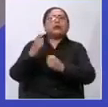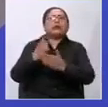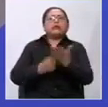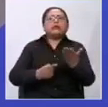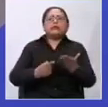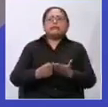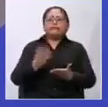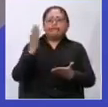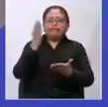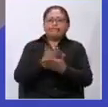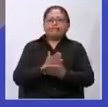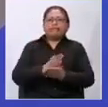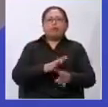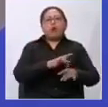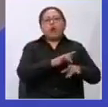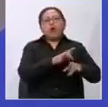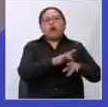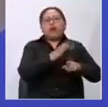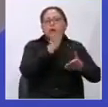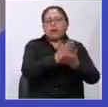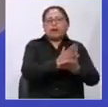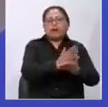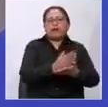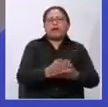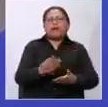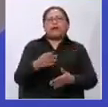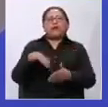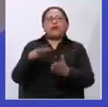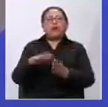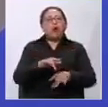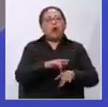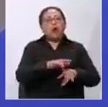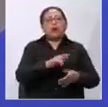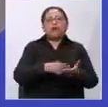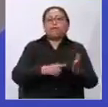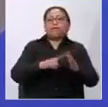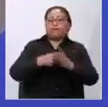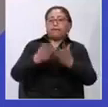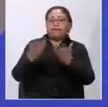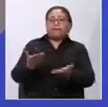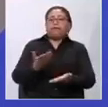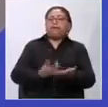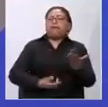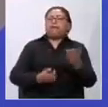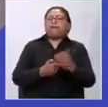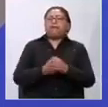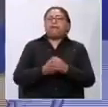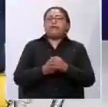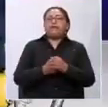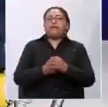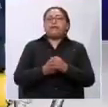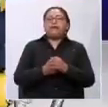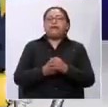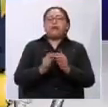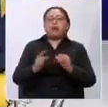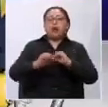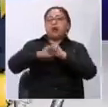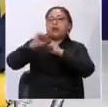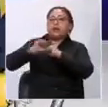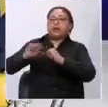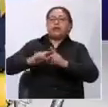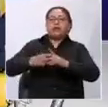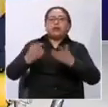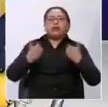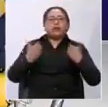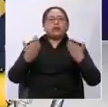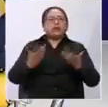frenar el bullying entre pares, que es muy importante. Sí. Comencemos, por favor, revisemos esta campaña que se